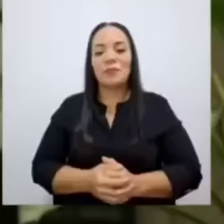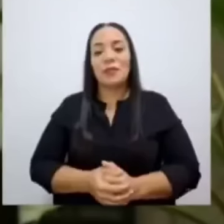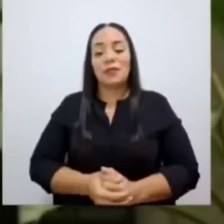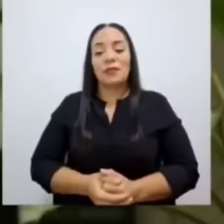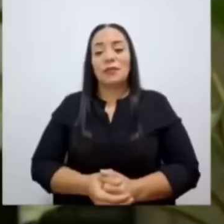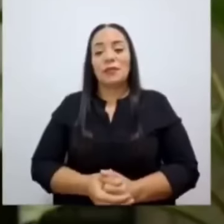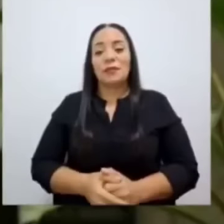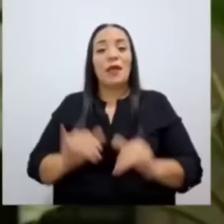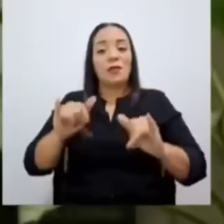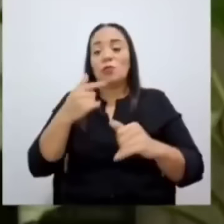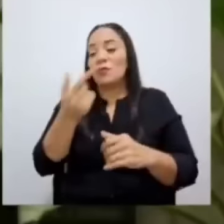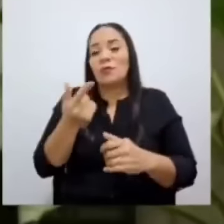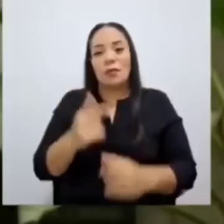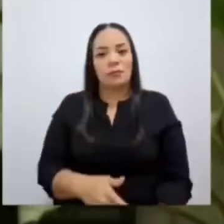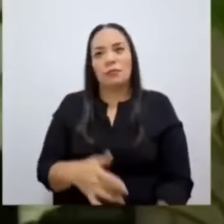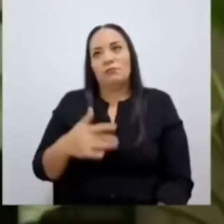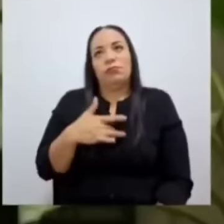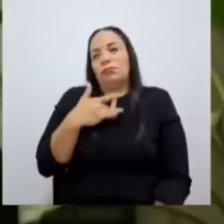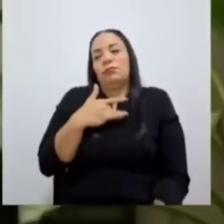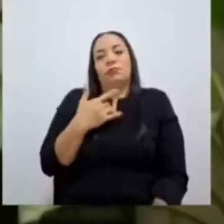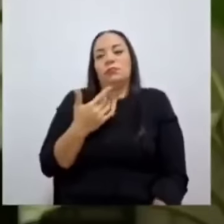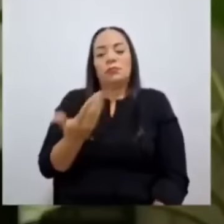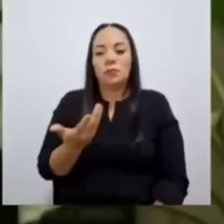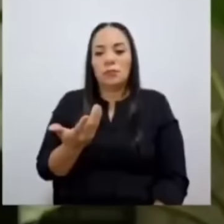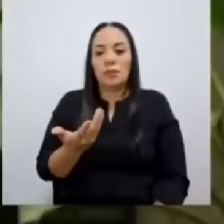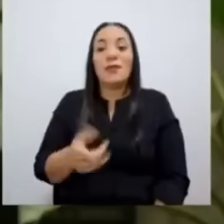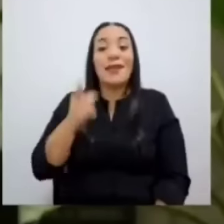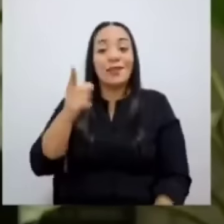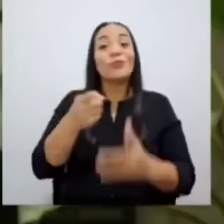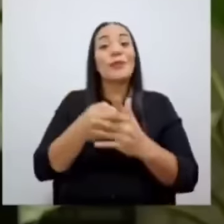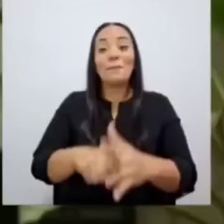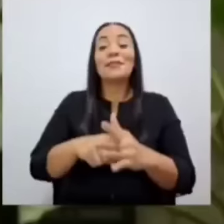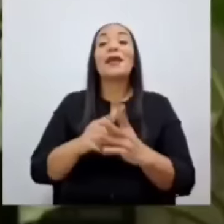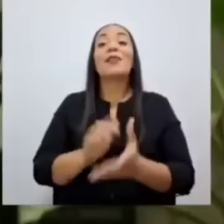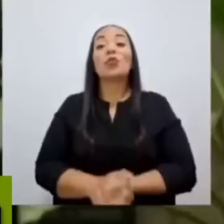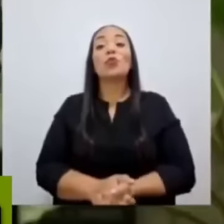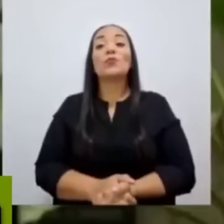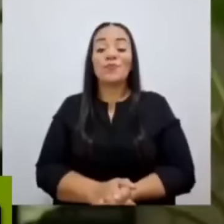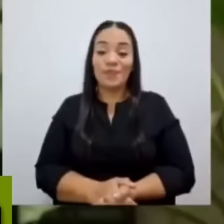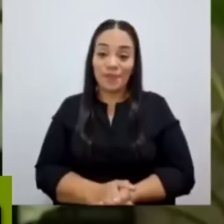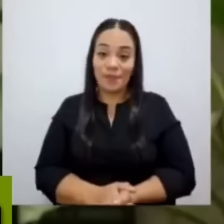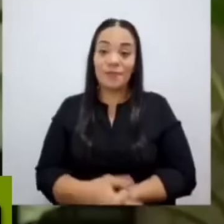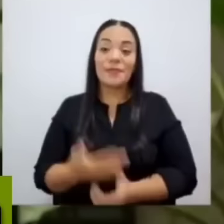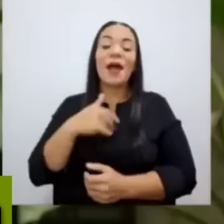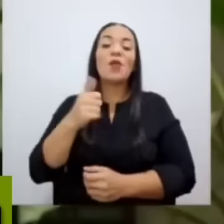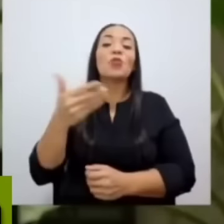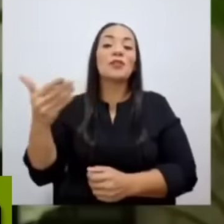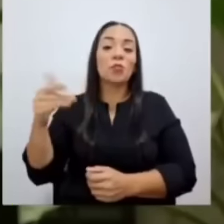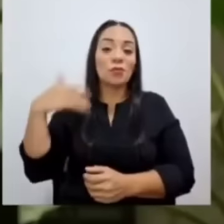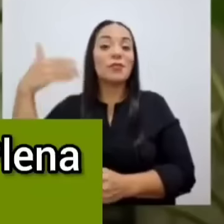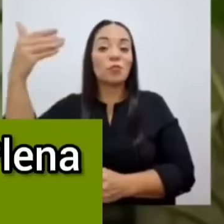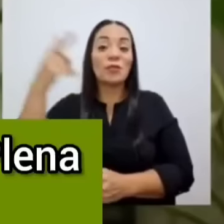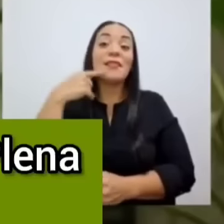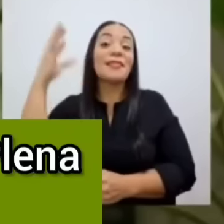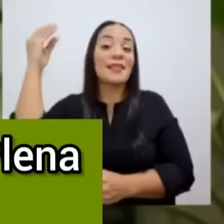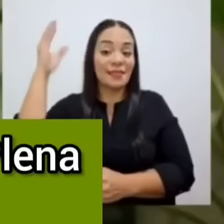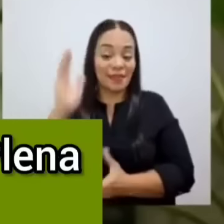eso es lo que tengo que decir, indignación. Y esto está empezando. Hay otras cositas que vienen, dicen,